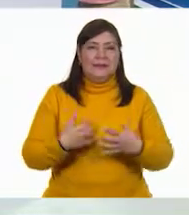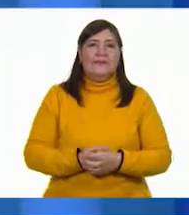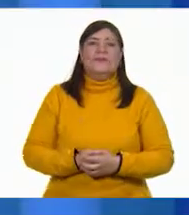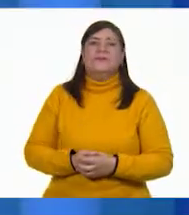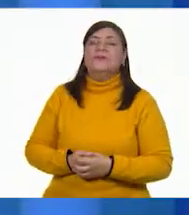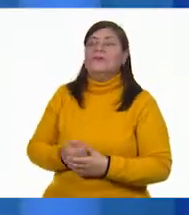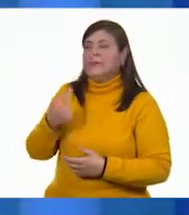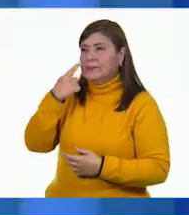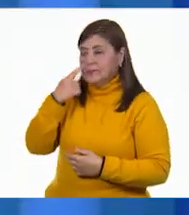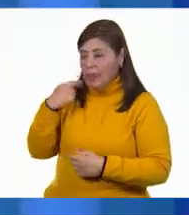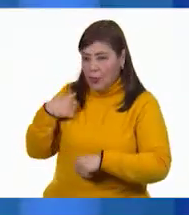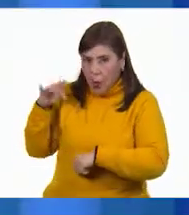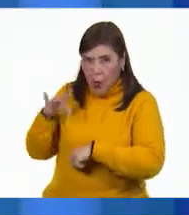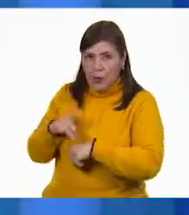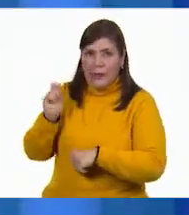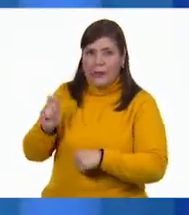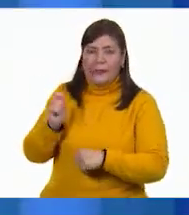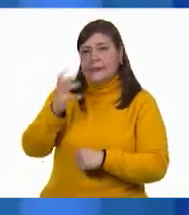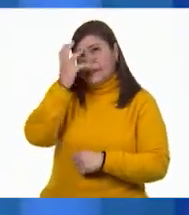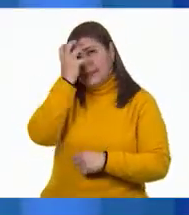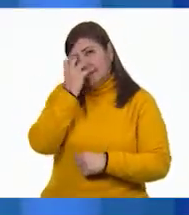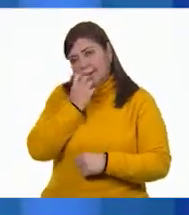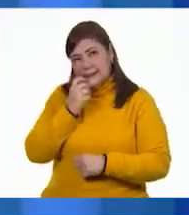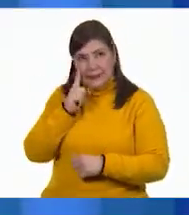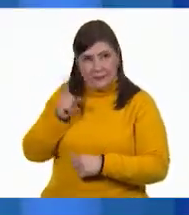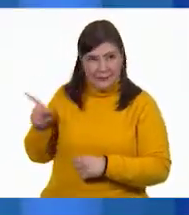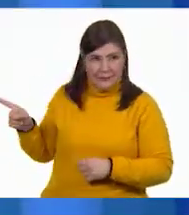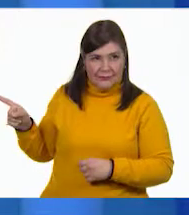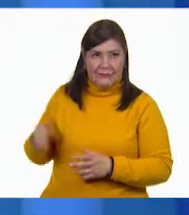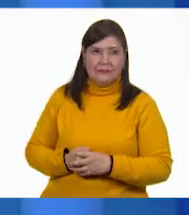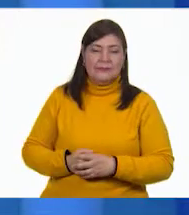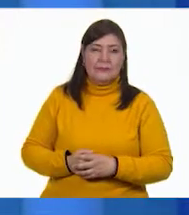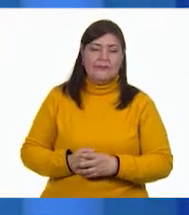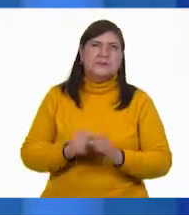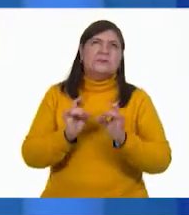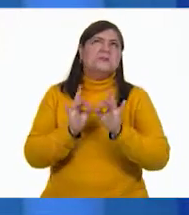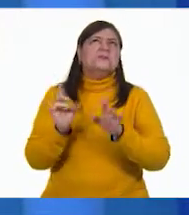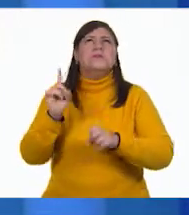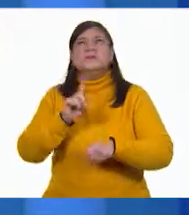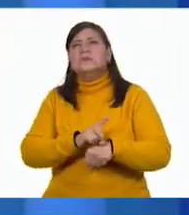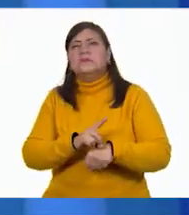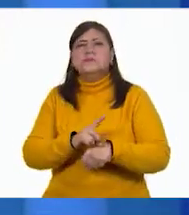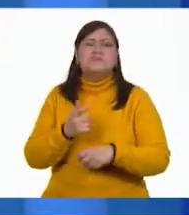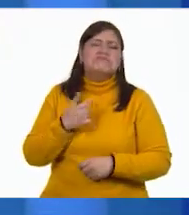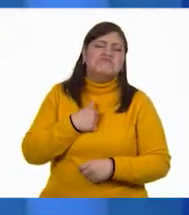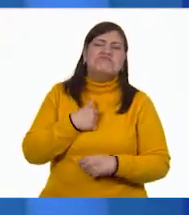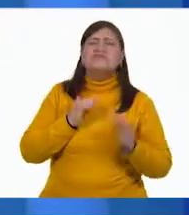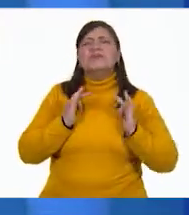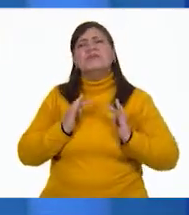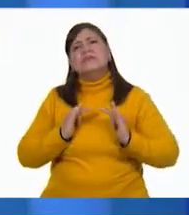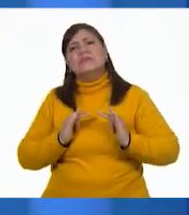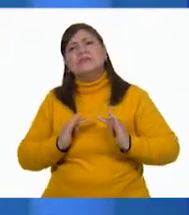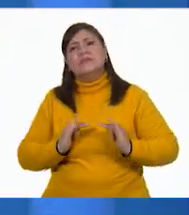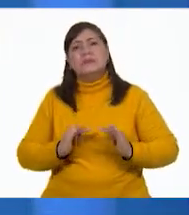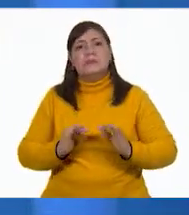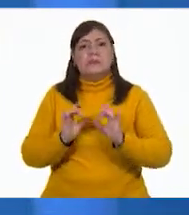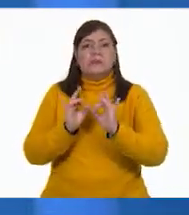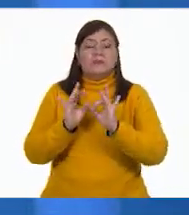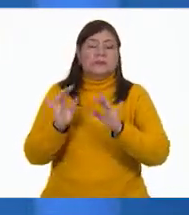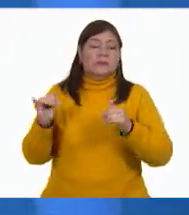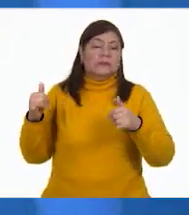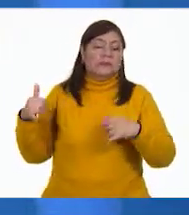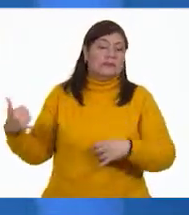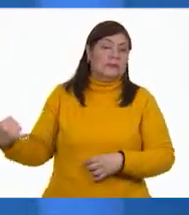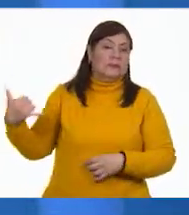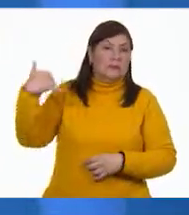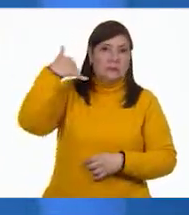Me tocó tristeza. Veamos. Un día, como cualquier otro, estaba muy tranquila y recibí una llamada de